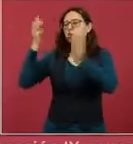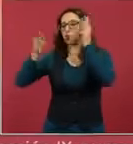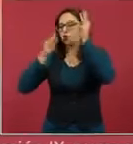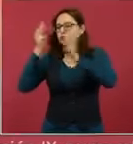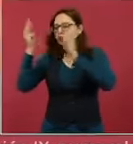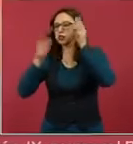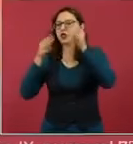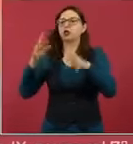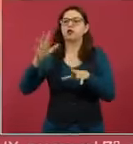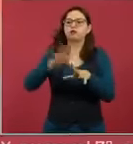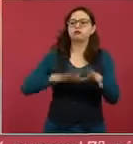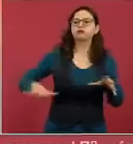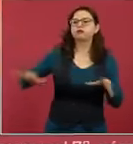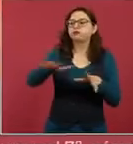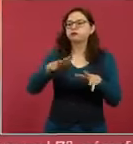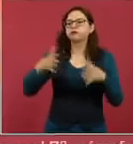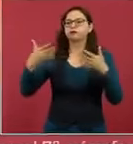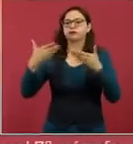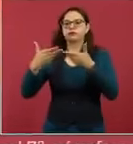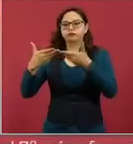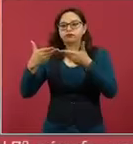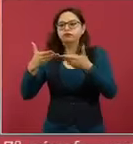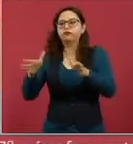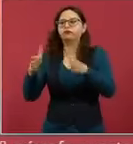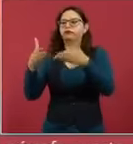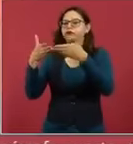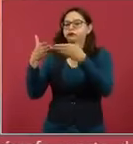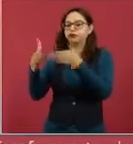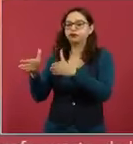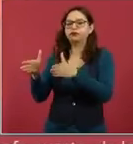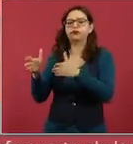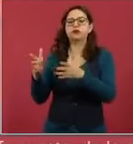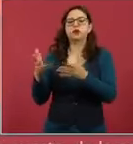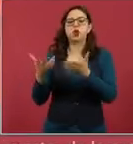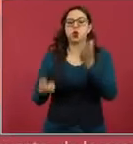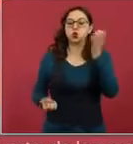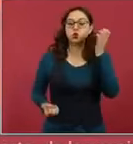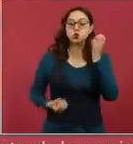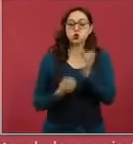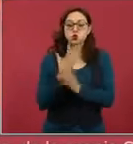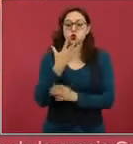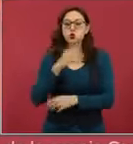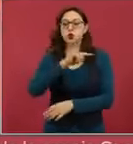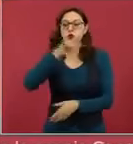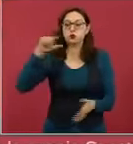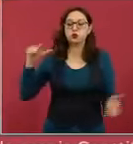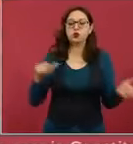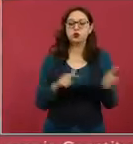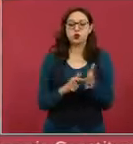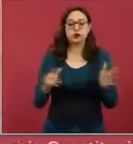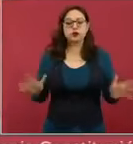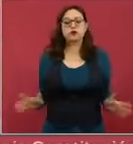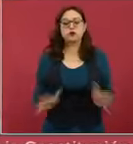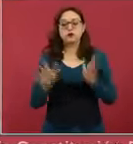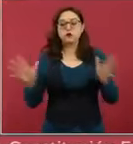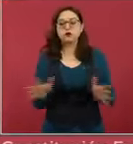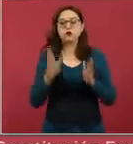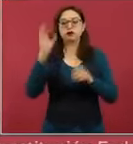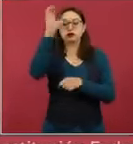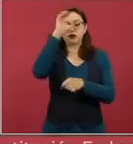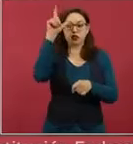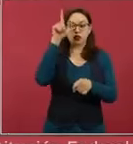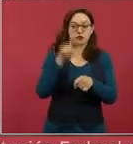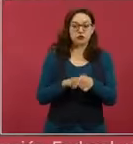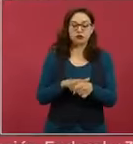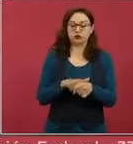sus espacios públicos, crear nuevos espacios para la cultura y tiene